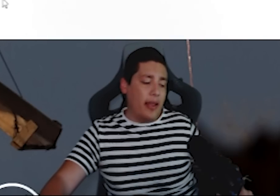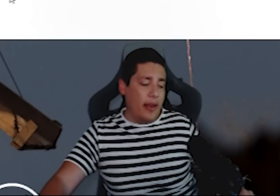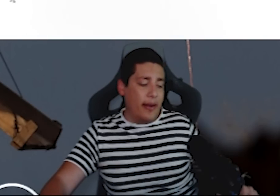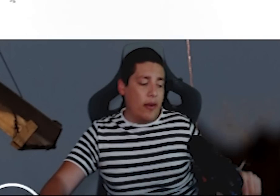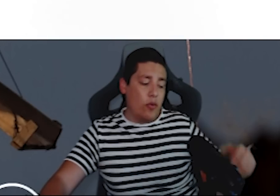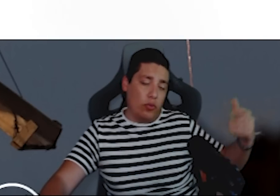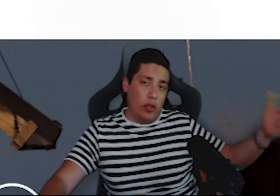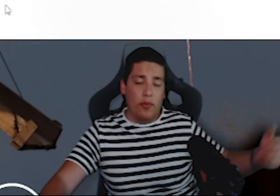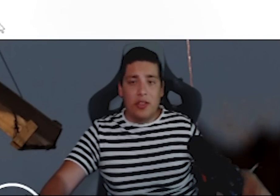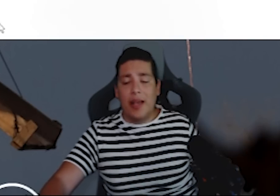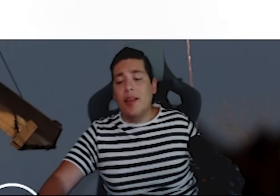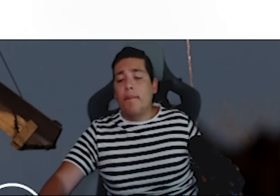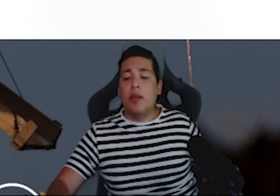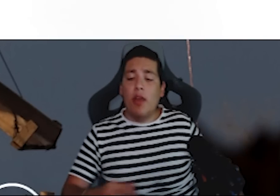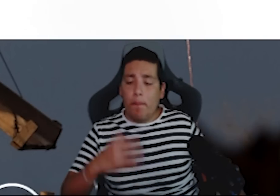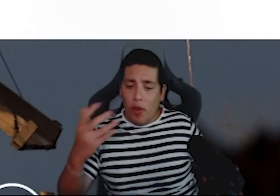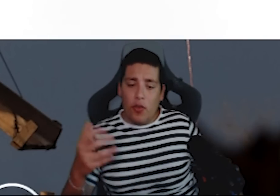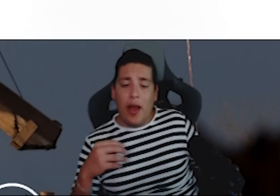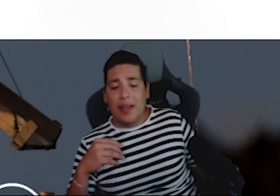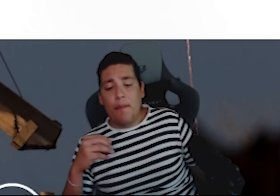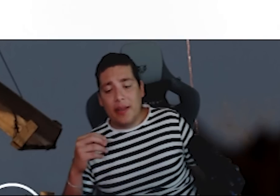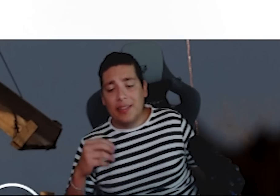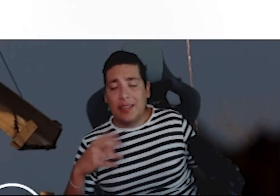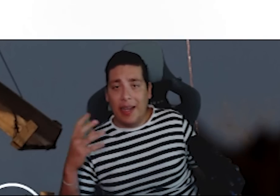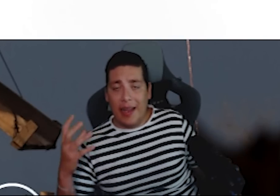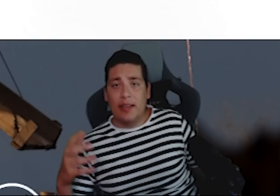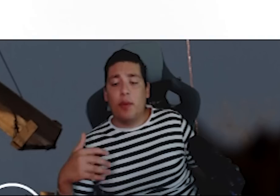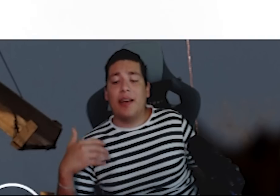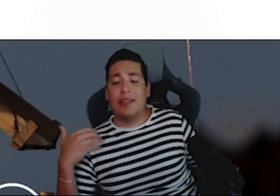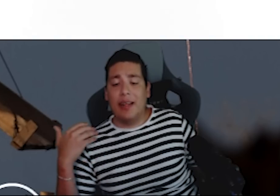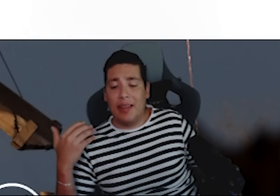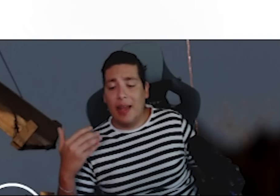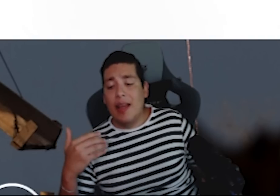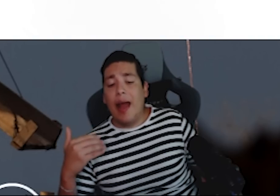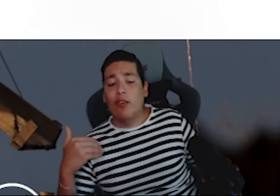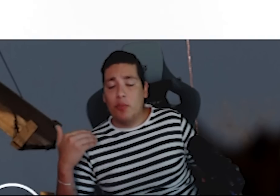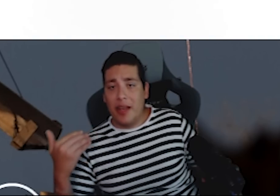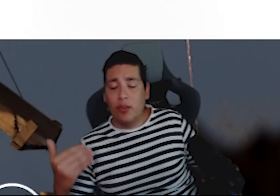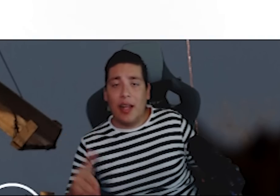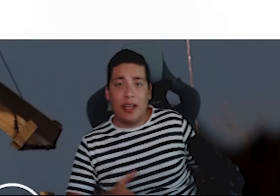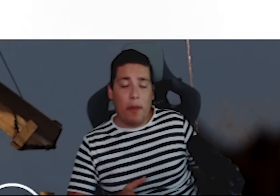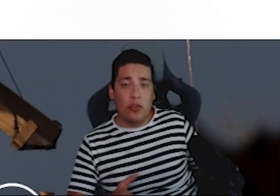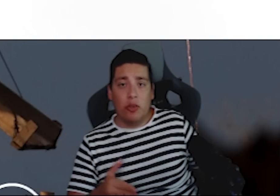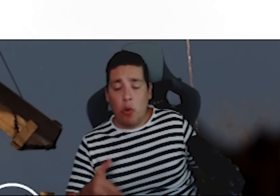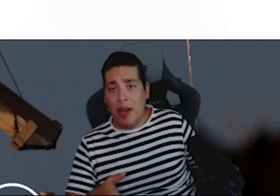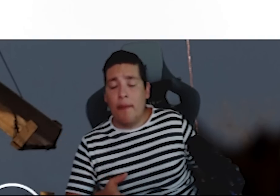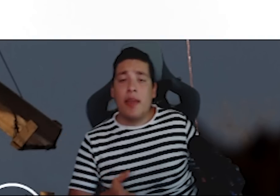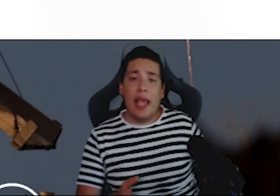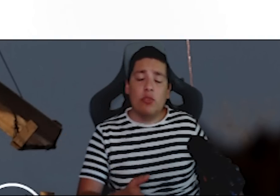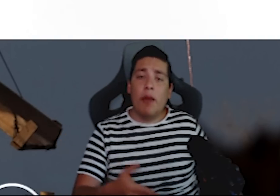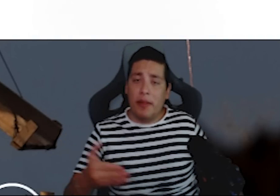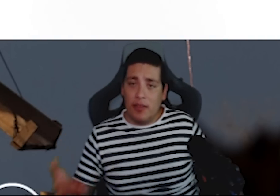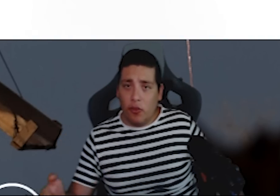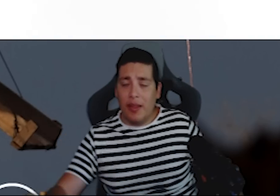en los últimos días pidió apoyo a las empresas extranjeras para rescatar a los mineros atrapados en Coahuila